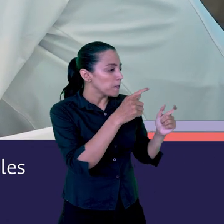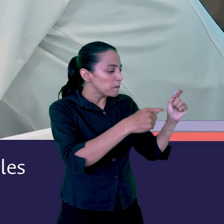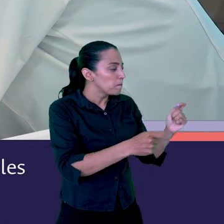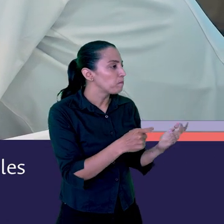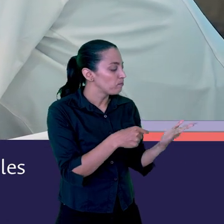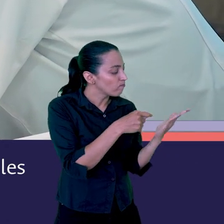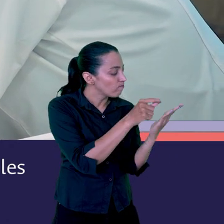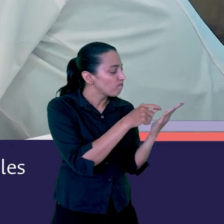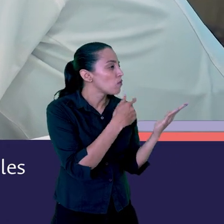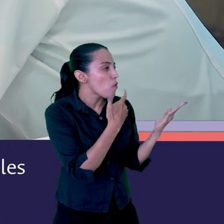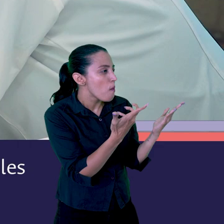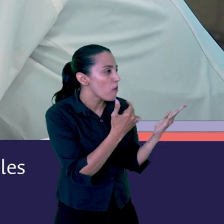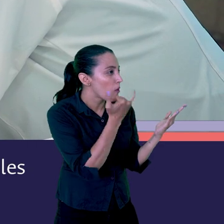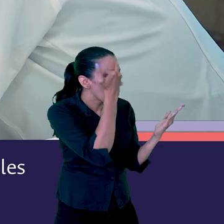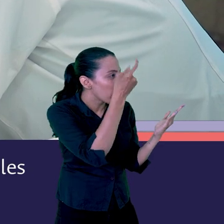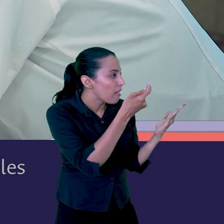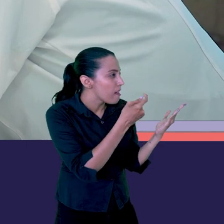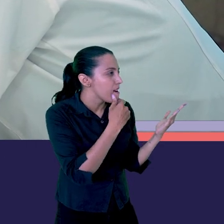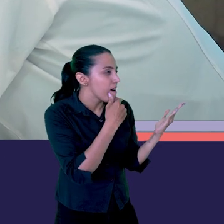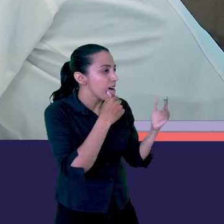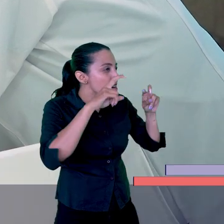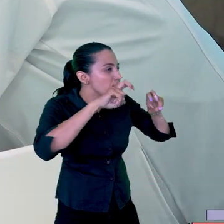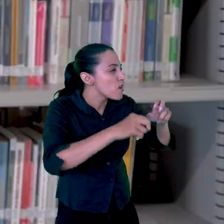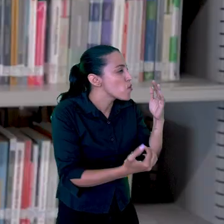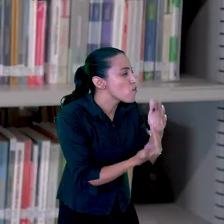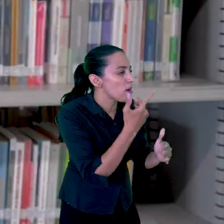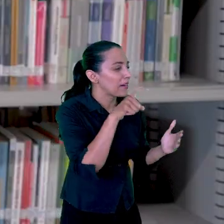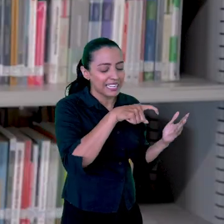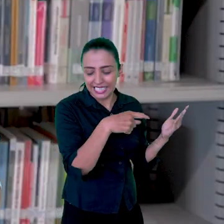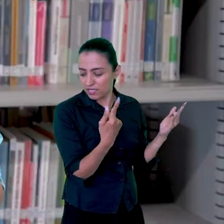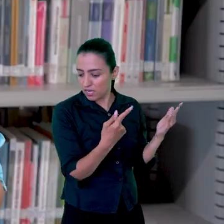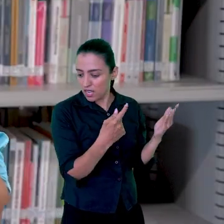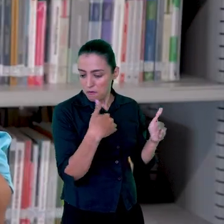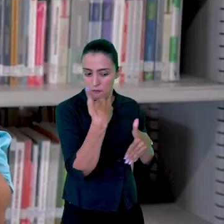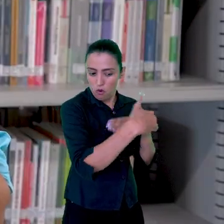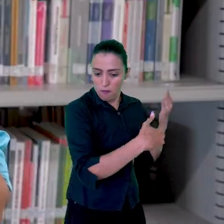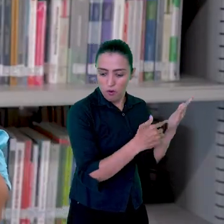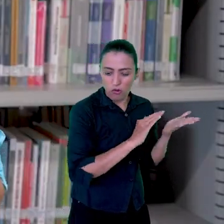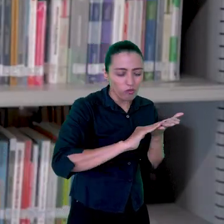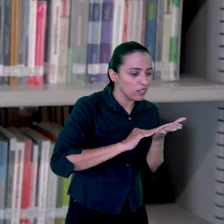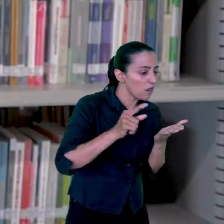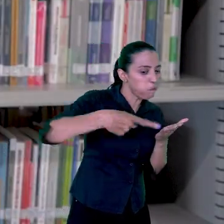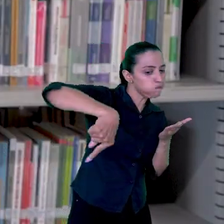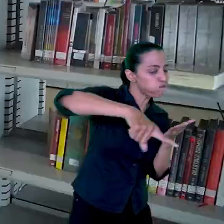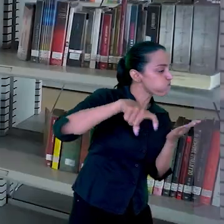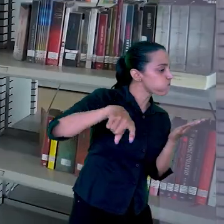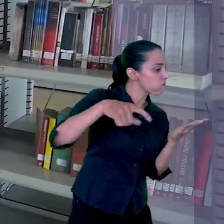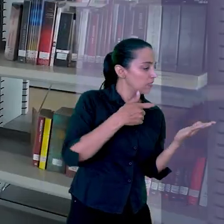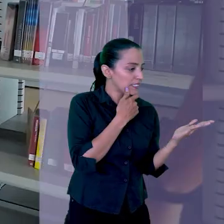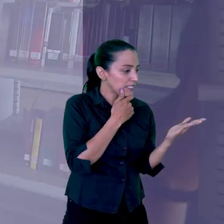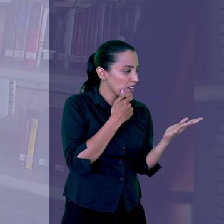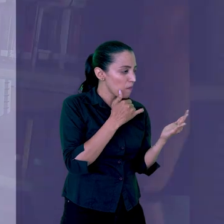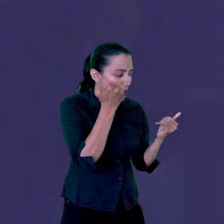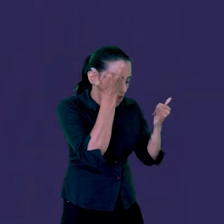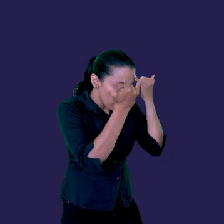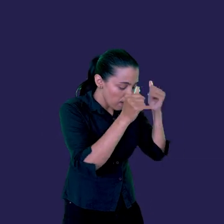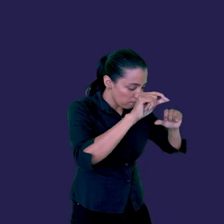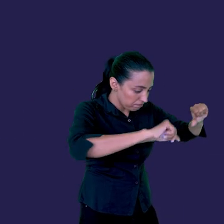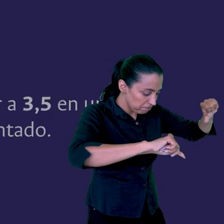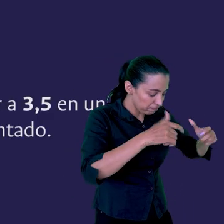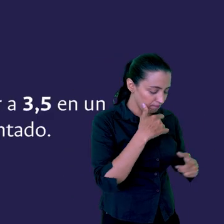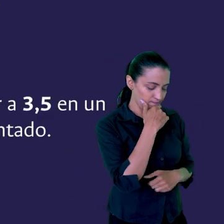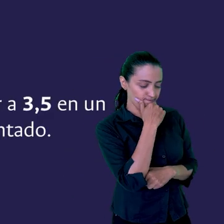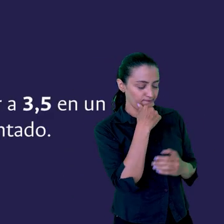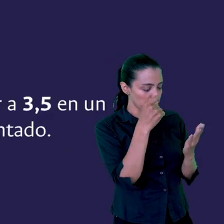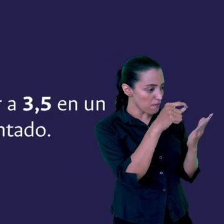e idear los nuevos experimentos que necesitamos para comenzar a construir las soluciones que el territorio necesita. La retención de